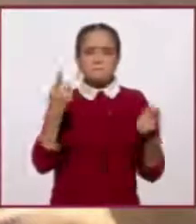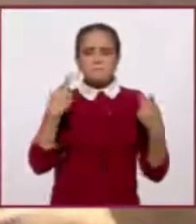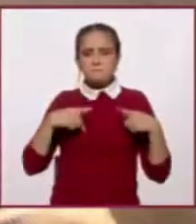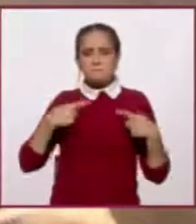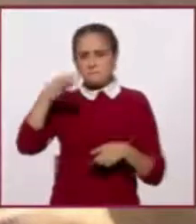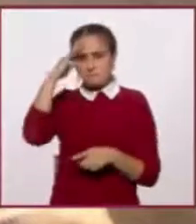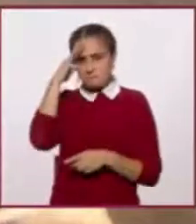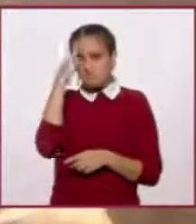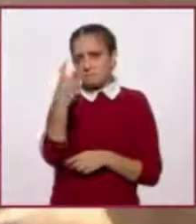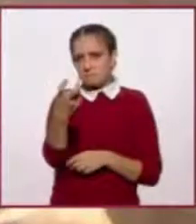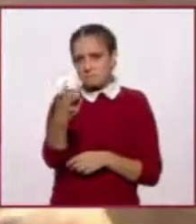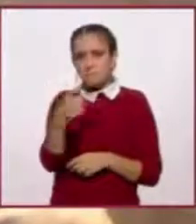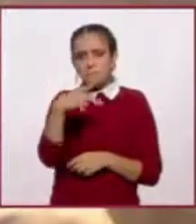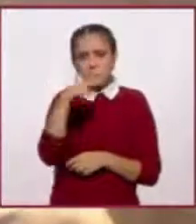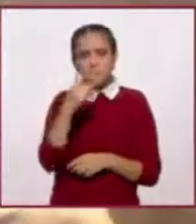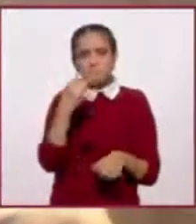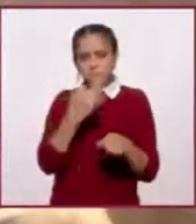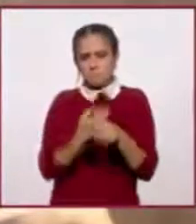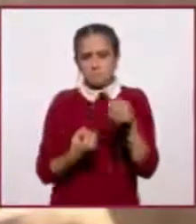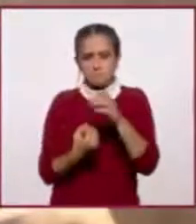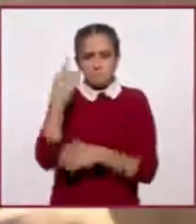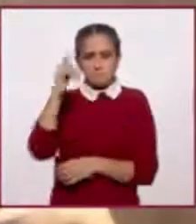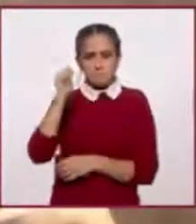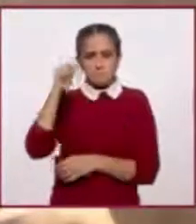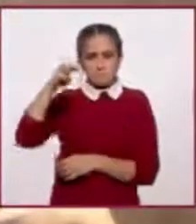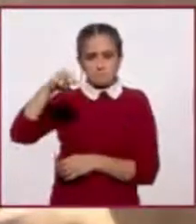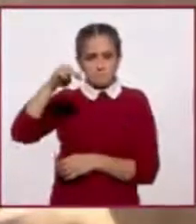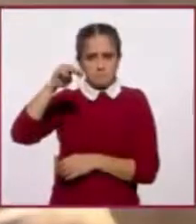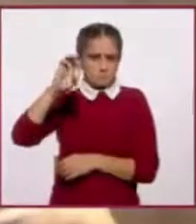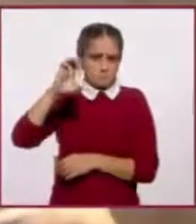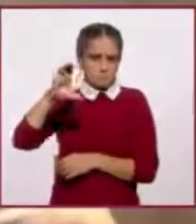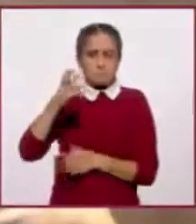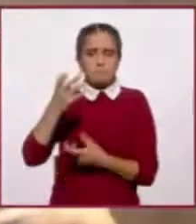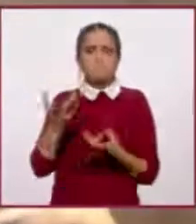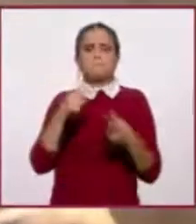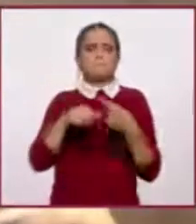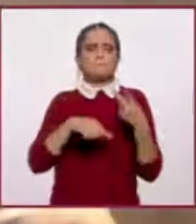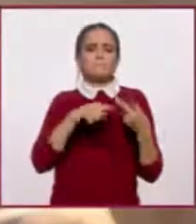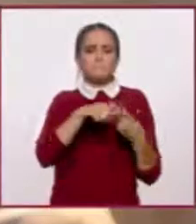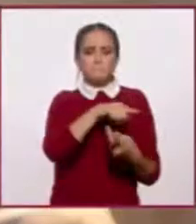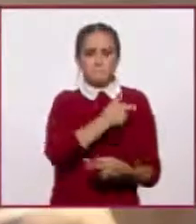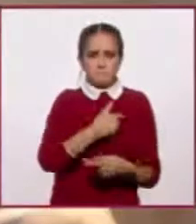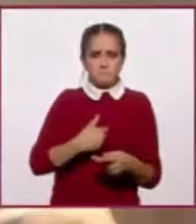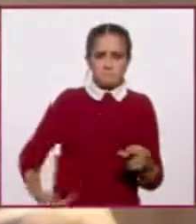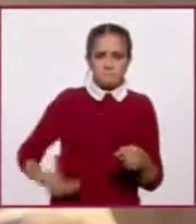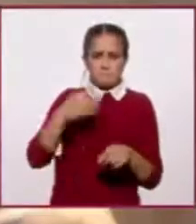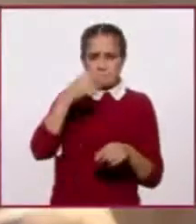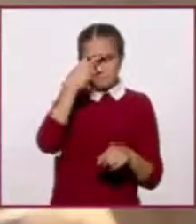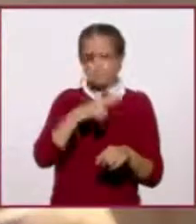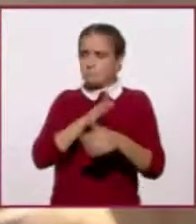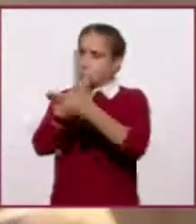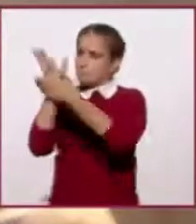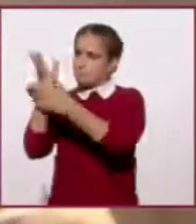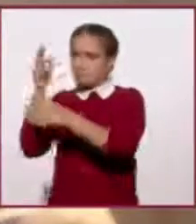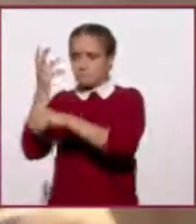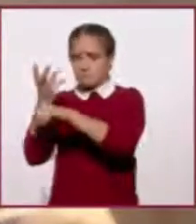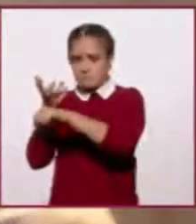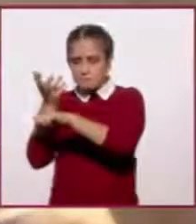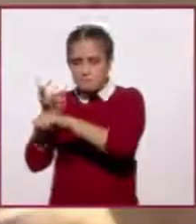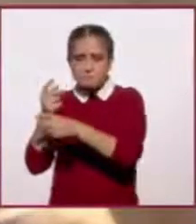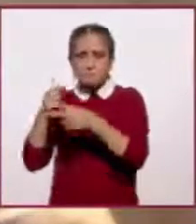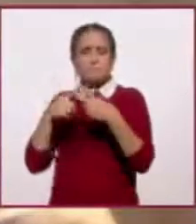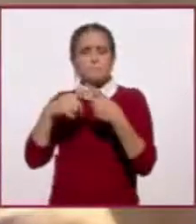estructural. Yo creo que sí puede haber movimientos en el margen, pero da la impresión, si la visita se sigue